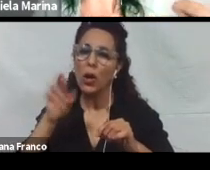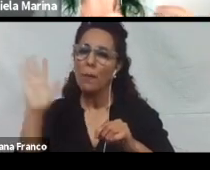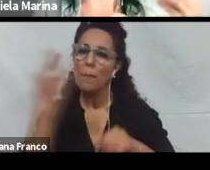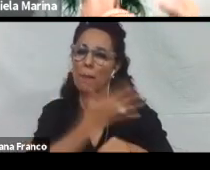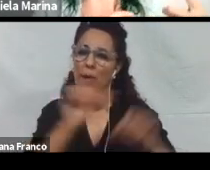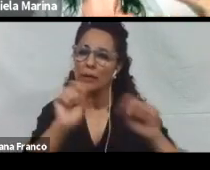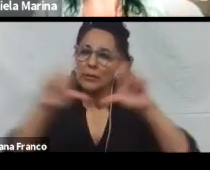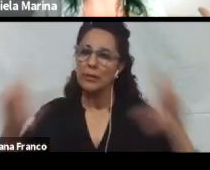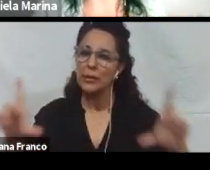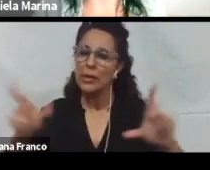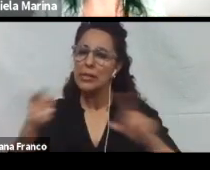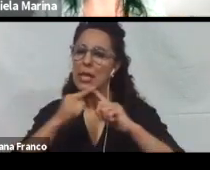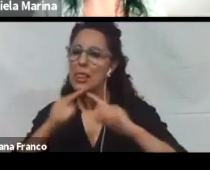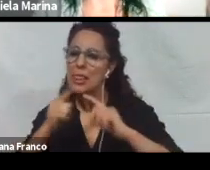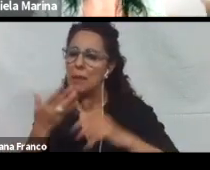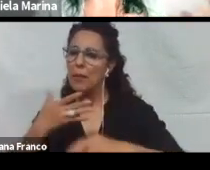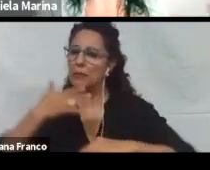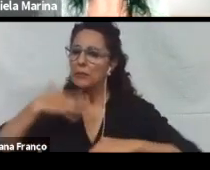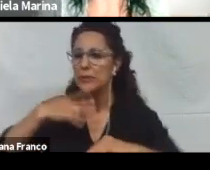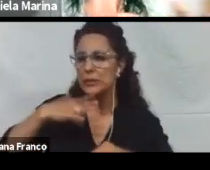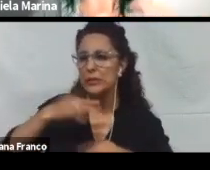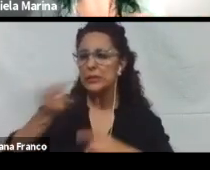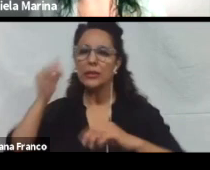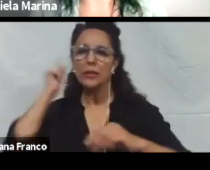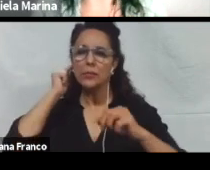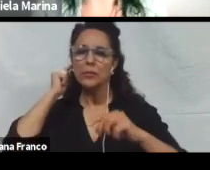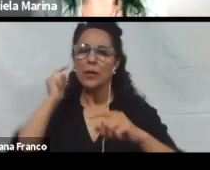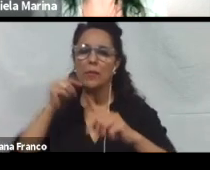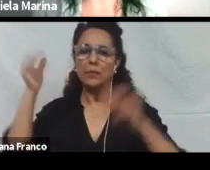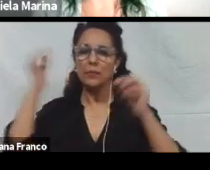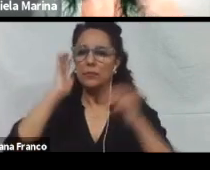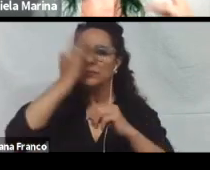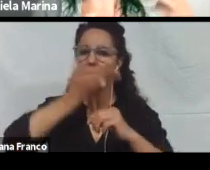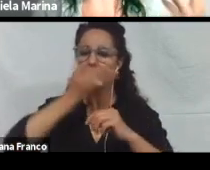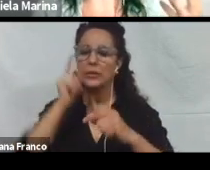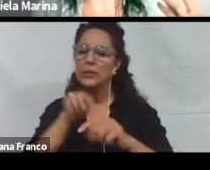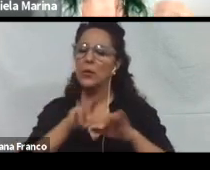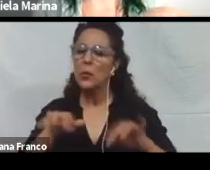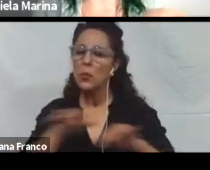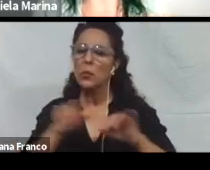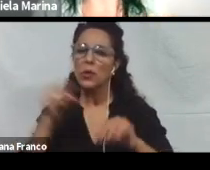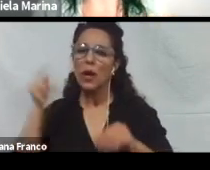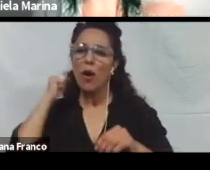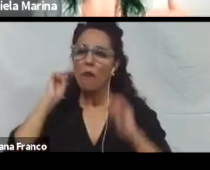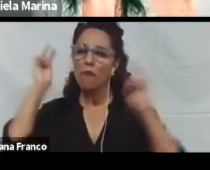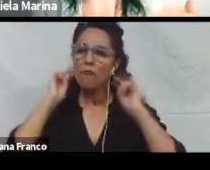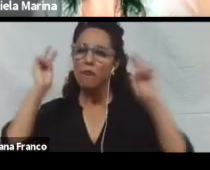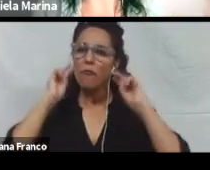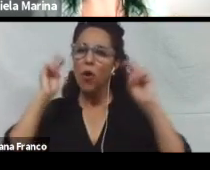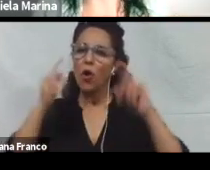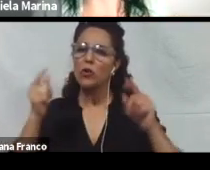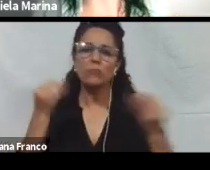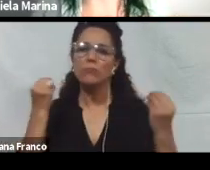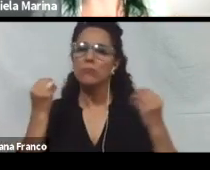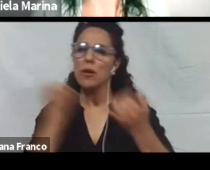e interpretar aquello que se muestra en una pantalla, y le indica a quien lo está usando, mediante voz, qué información